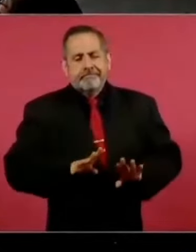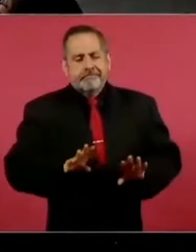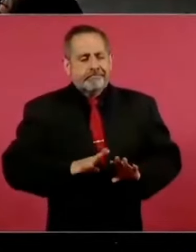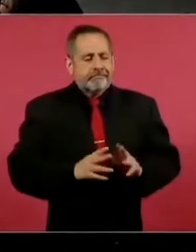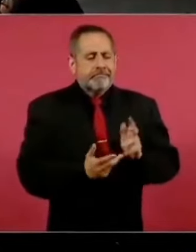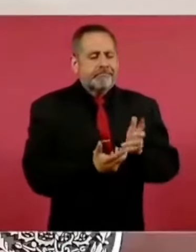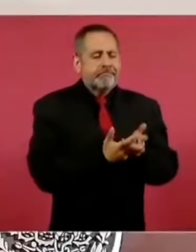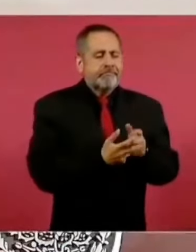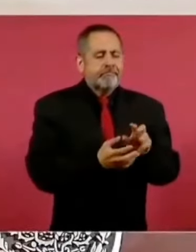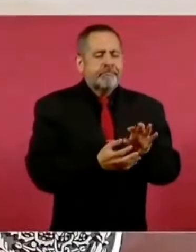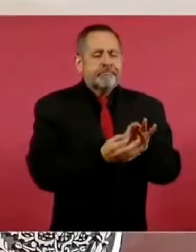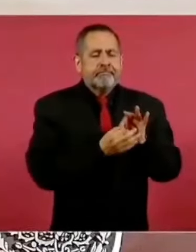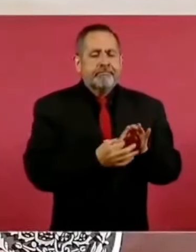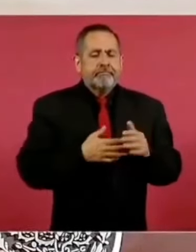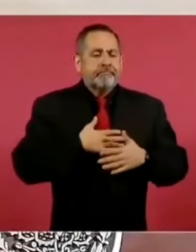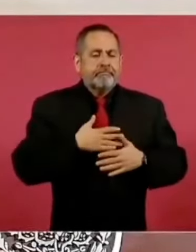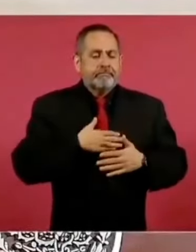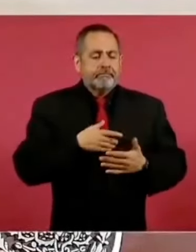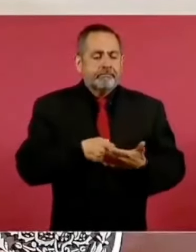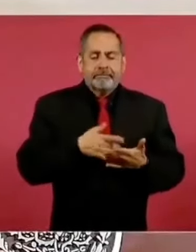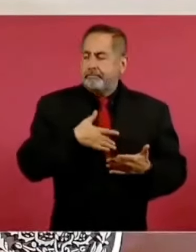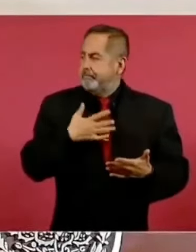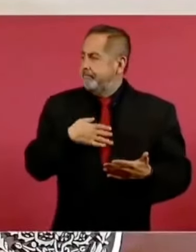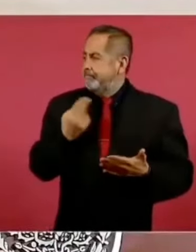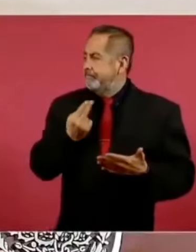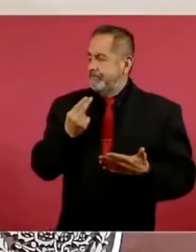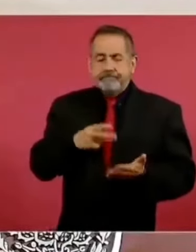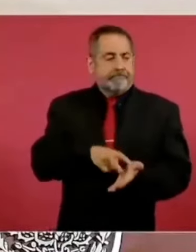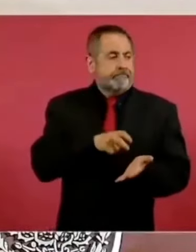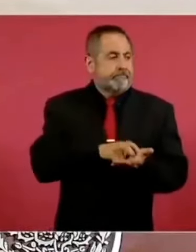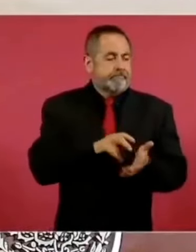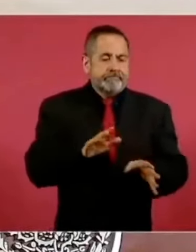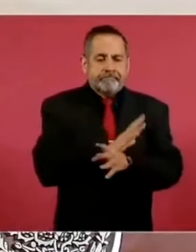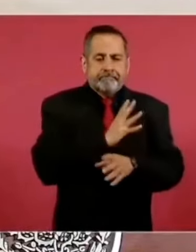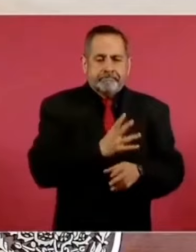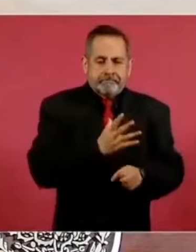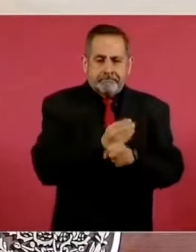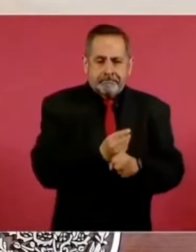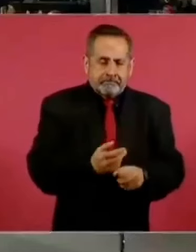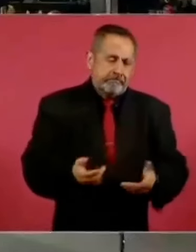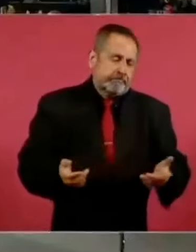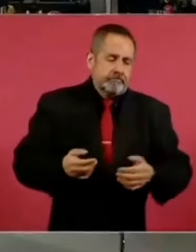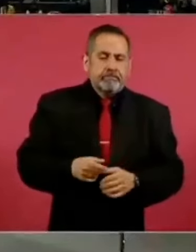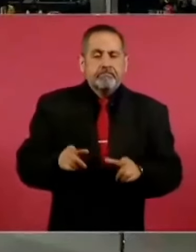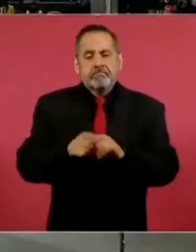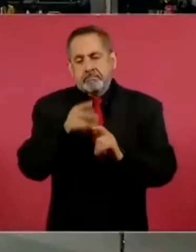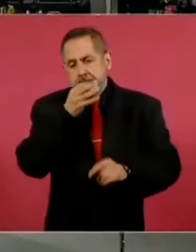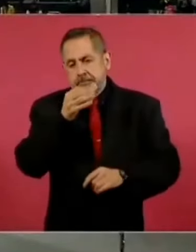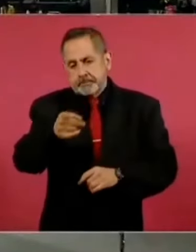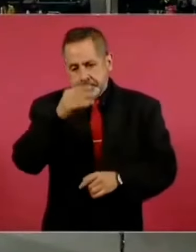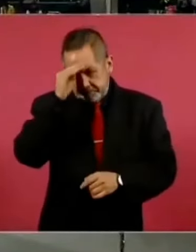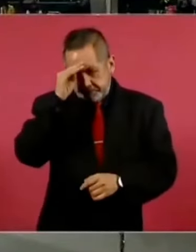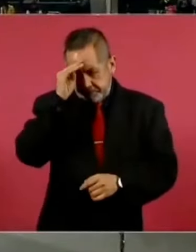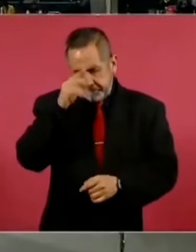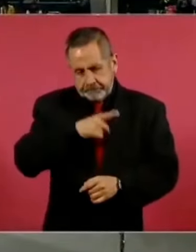de acuerdo a sus necesidades. Entonces, eso es lo que pienso que se debe hacer. Gracias, Presidente.